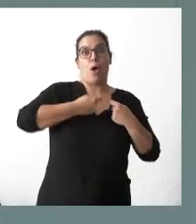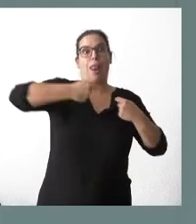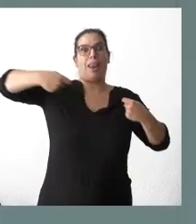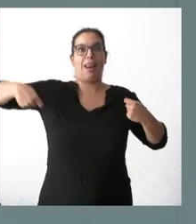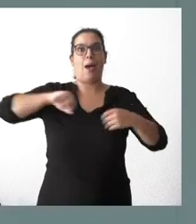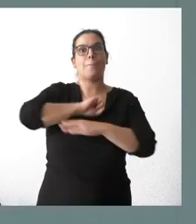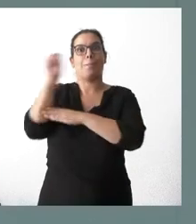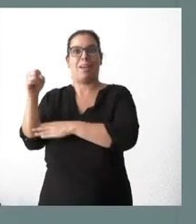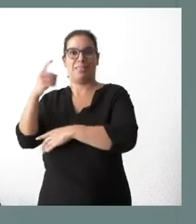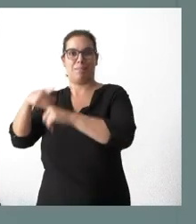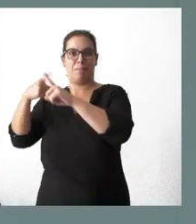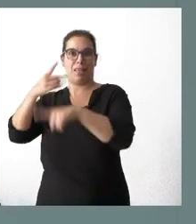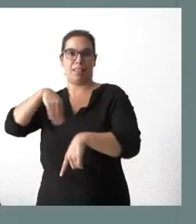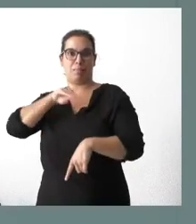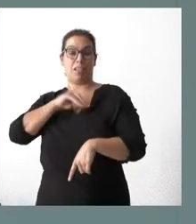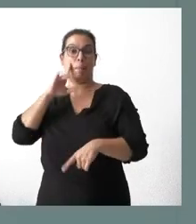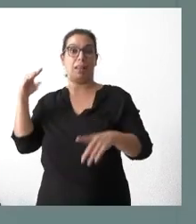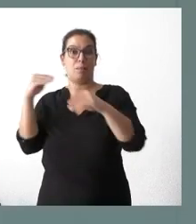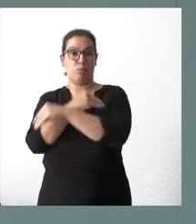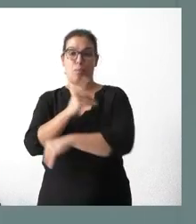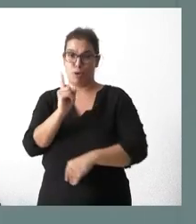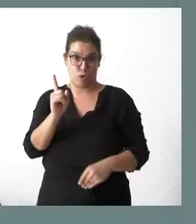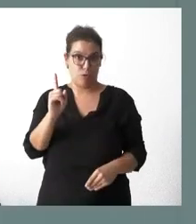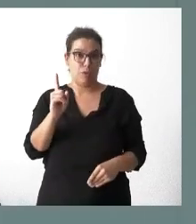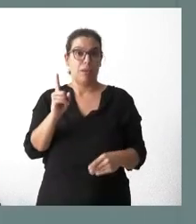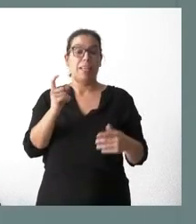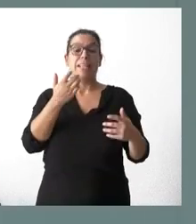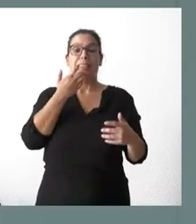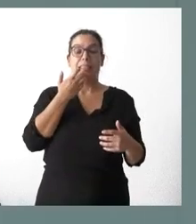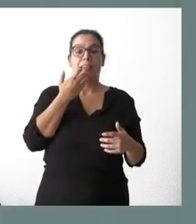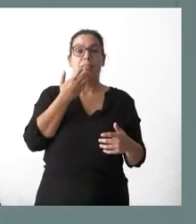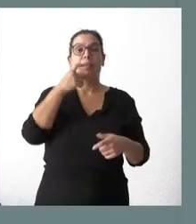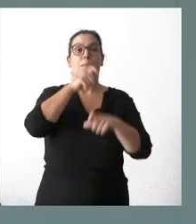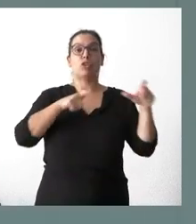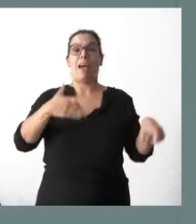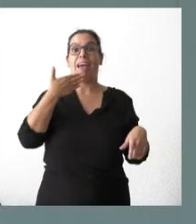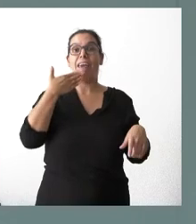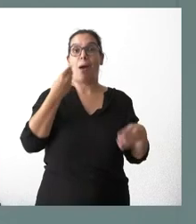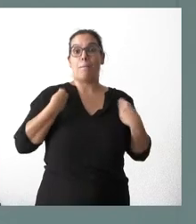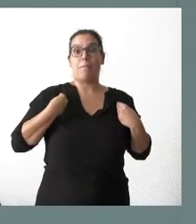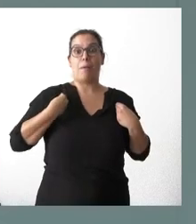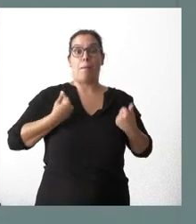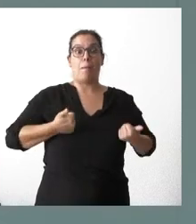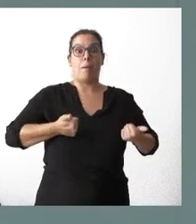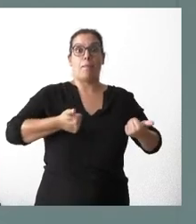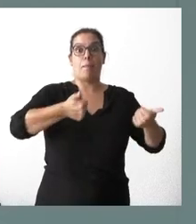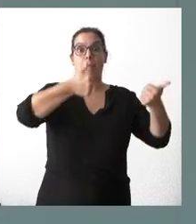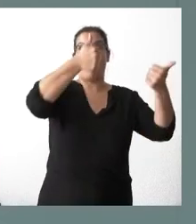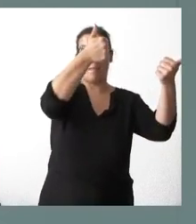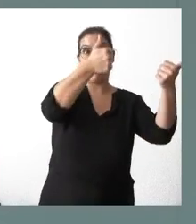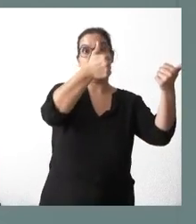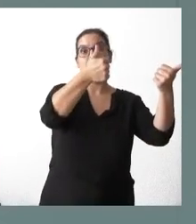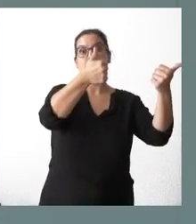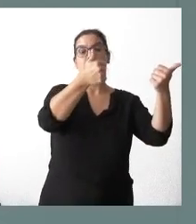que son dos elementos contradictorios, pero no lo son. En la medida en que nosotros tenemos más esperanza de vida, que las personas mayores llegan a más edad, pues vista nuestra